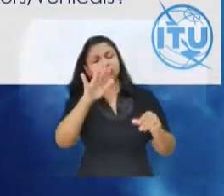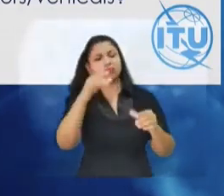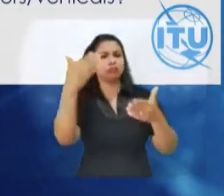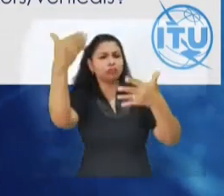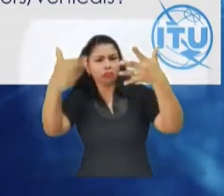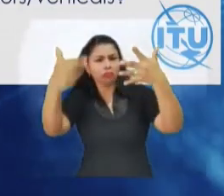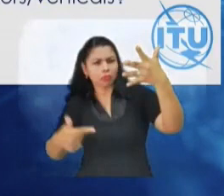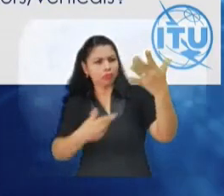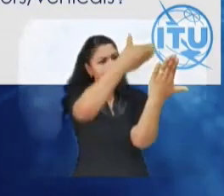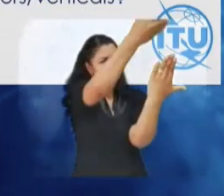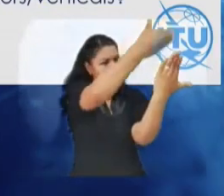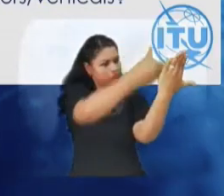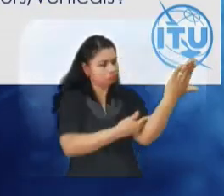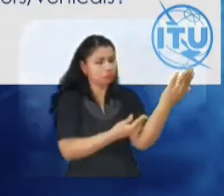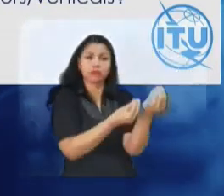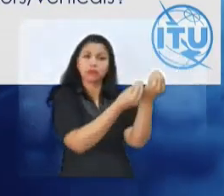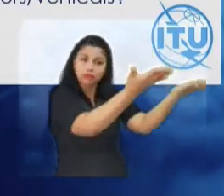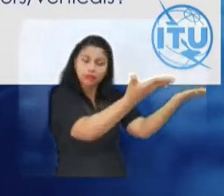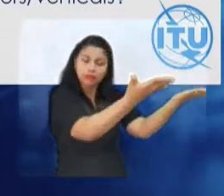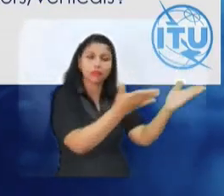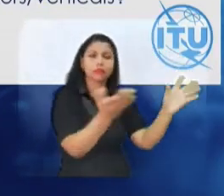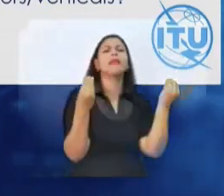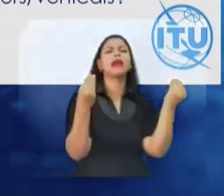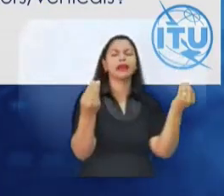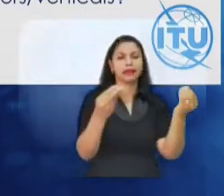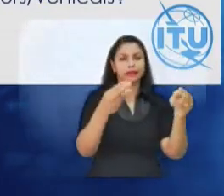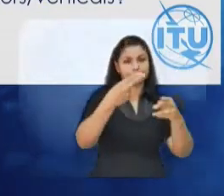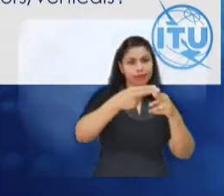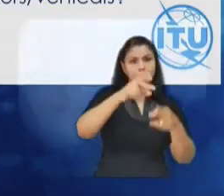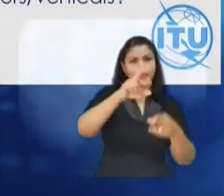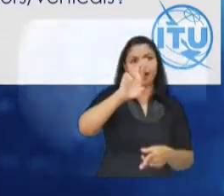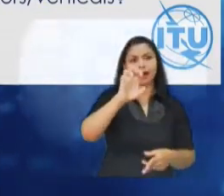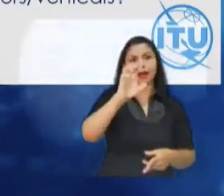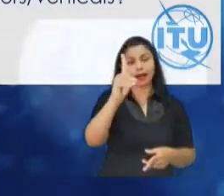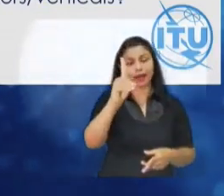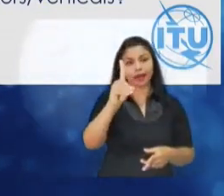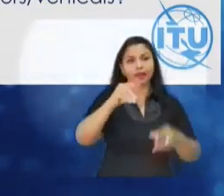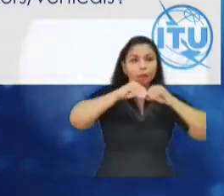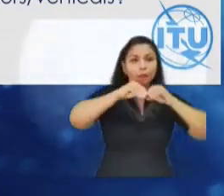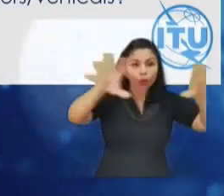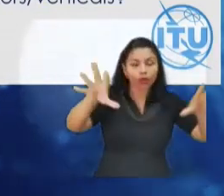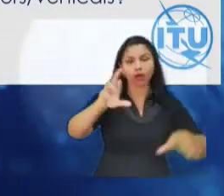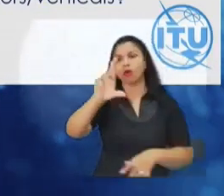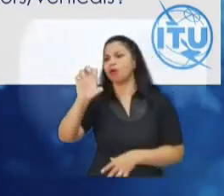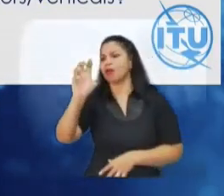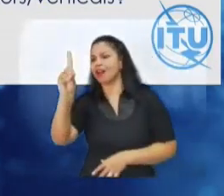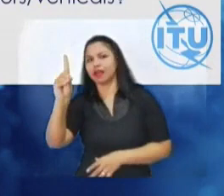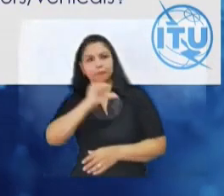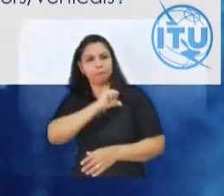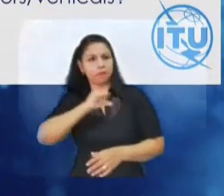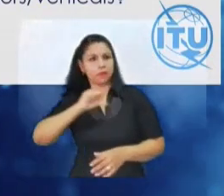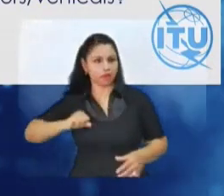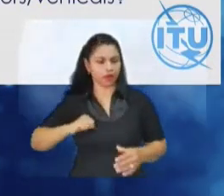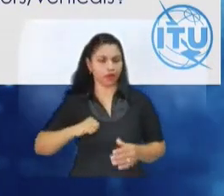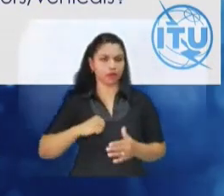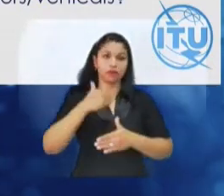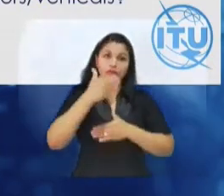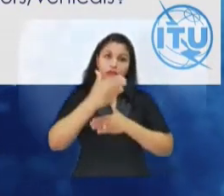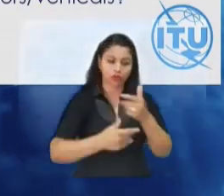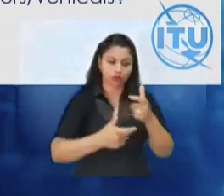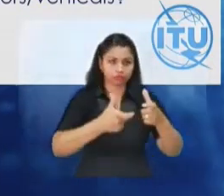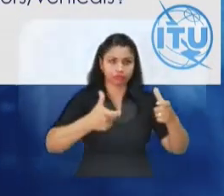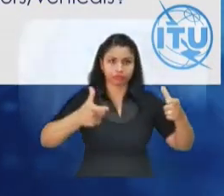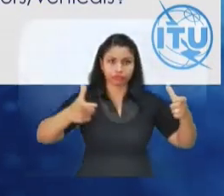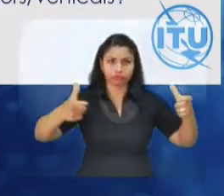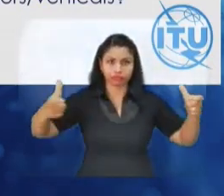para redes públicas o privadas. Los numerosos enfoques pretenden dar cabida al creciente número de verticales y